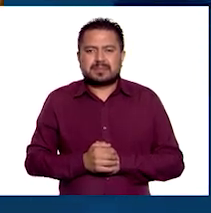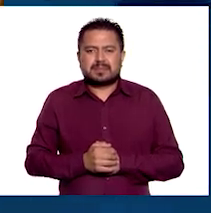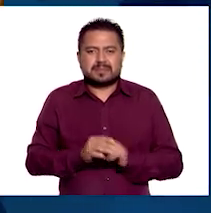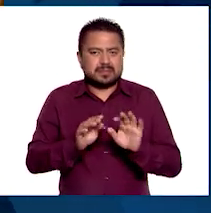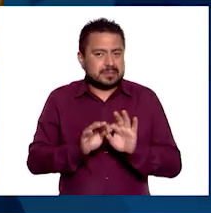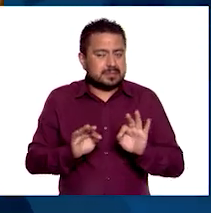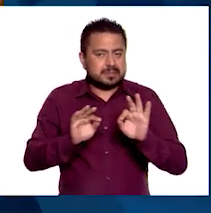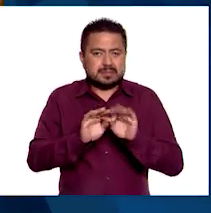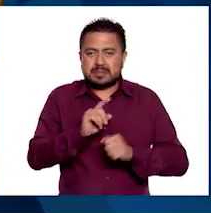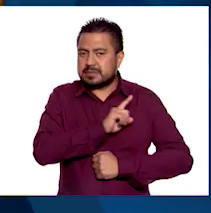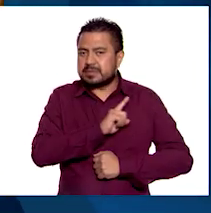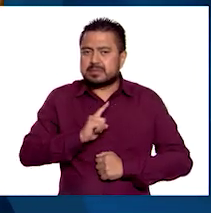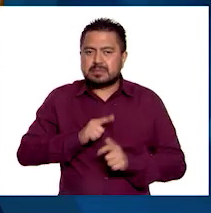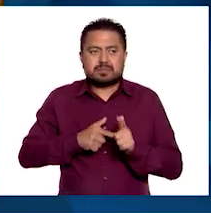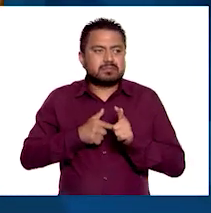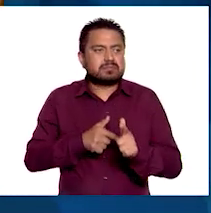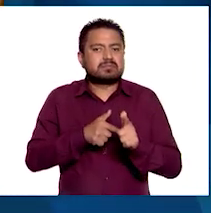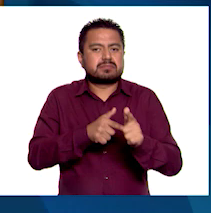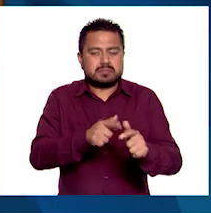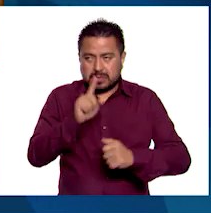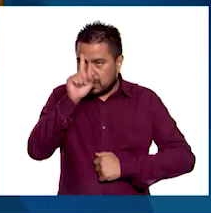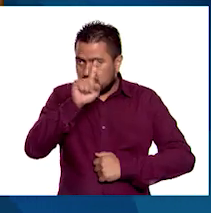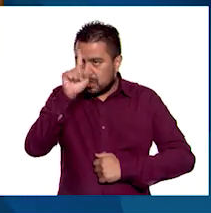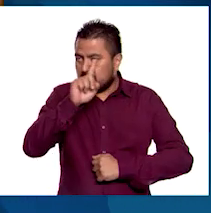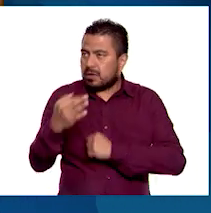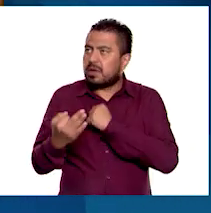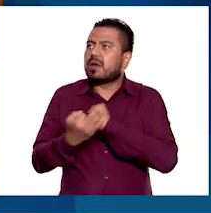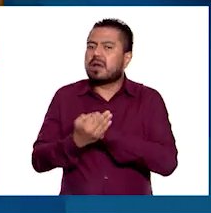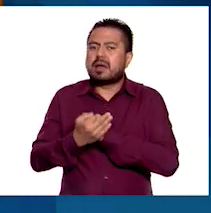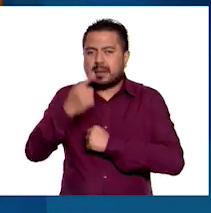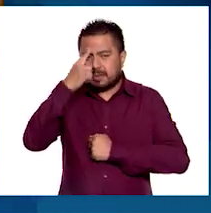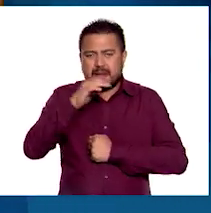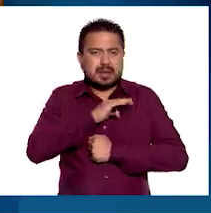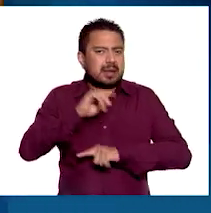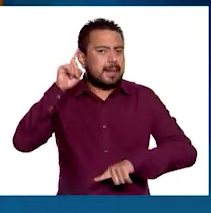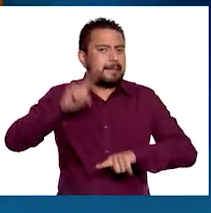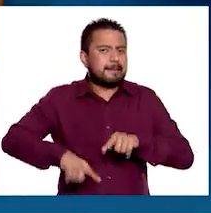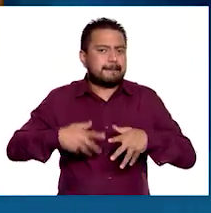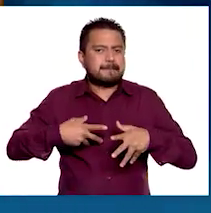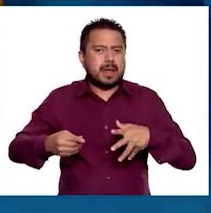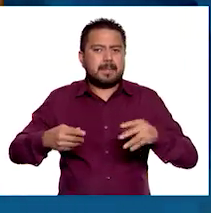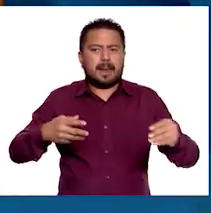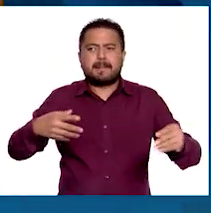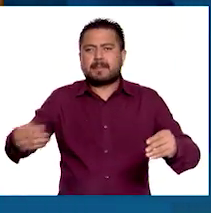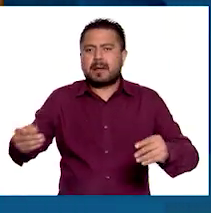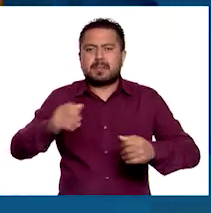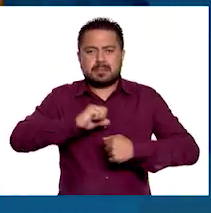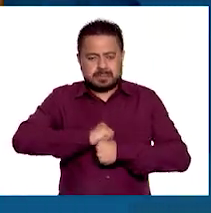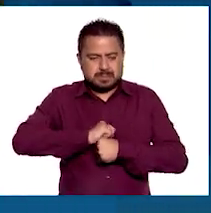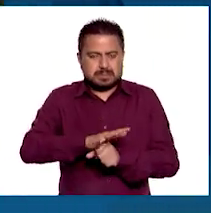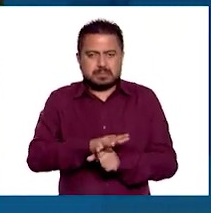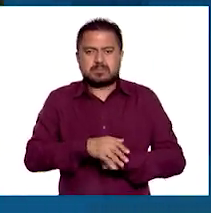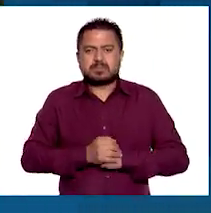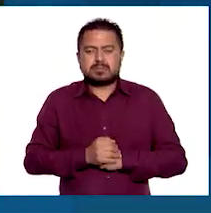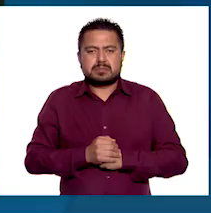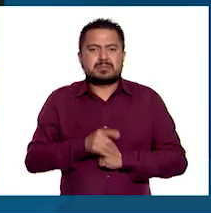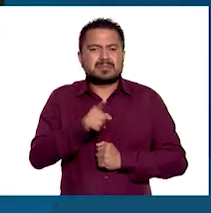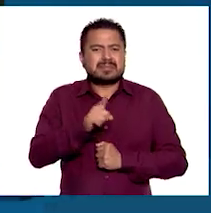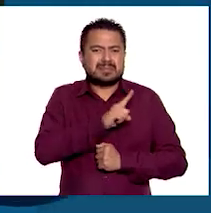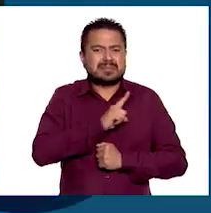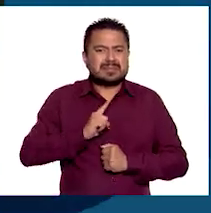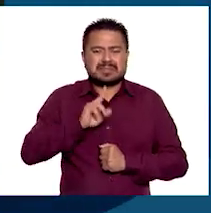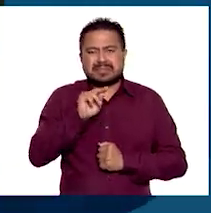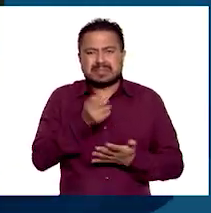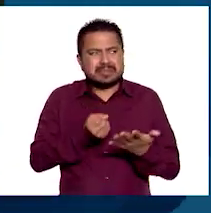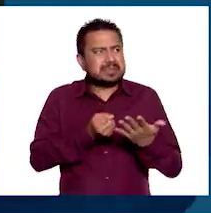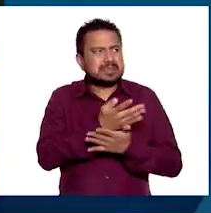Es muy importante continuar con las recomendaciones para evitar contagios de COVID. Trata de